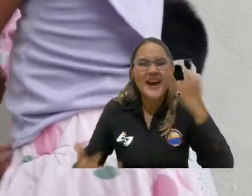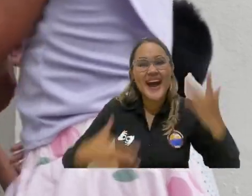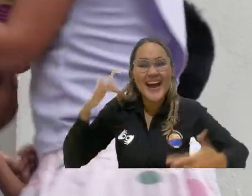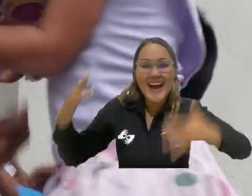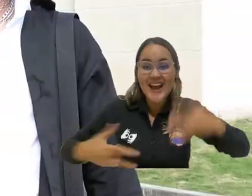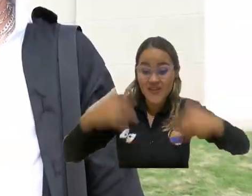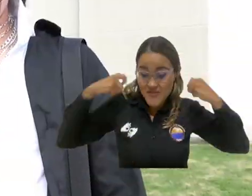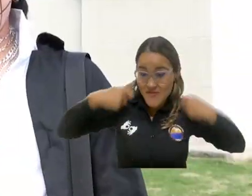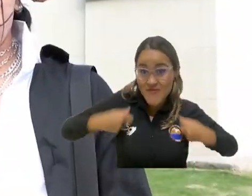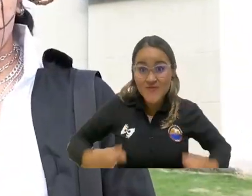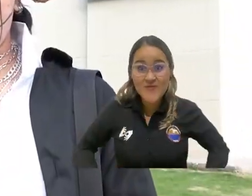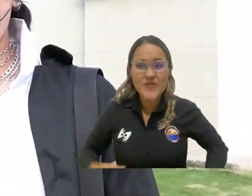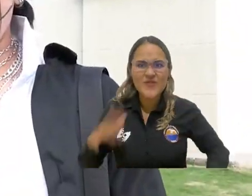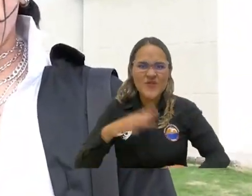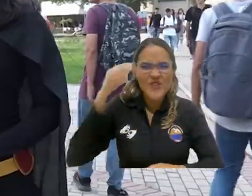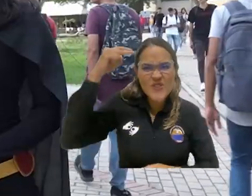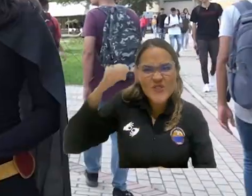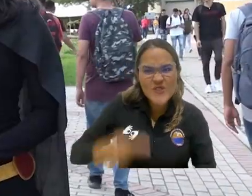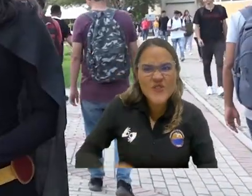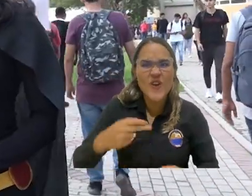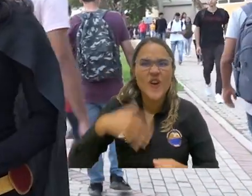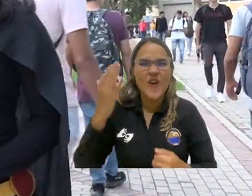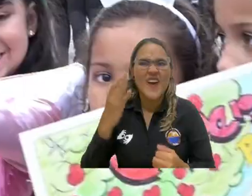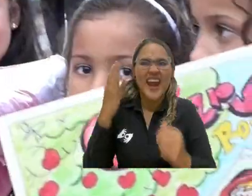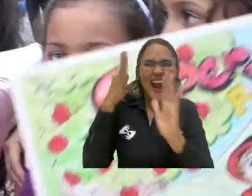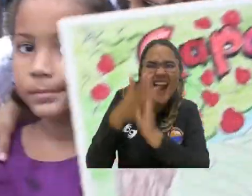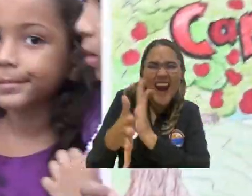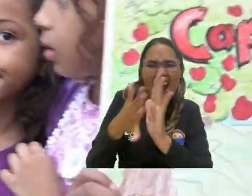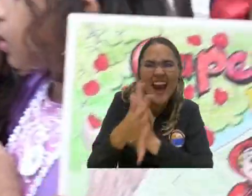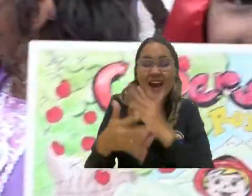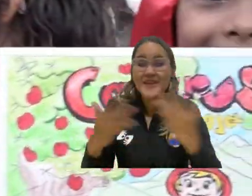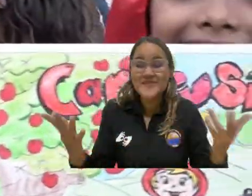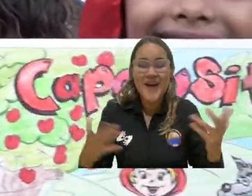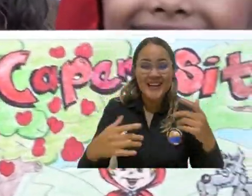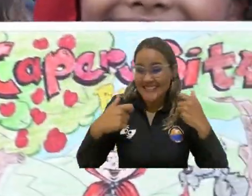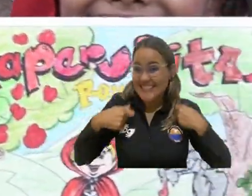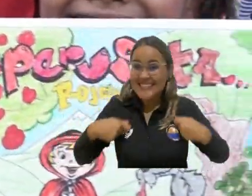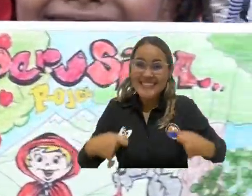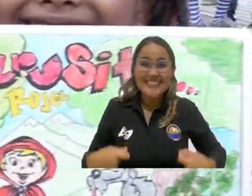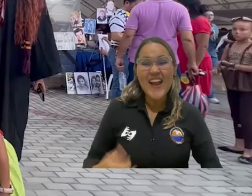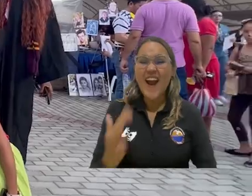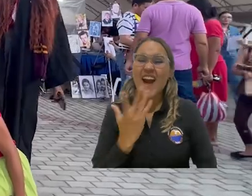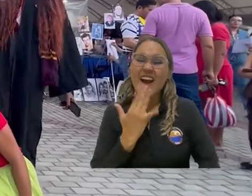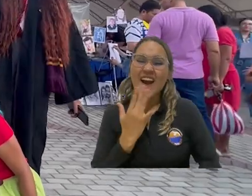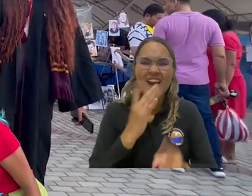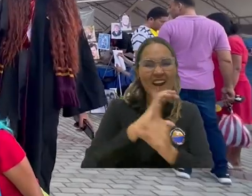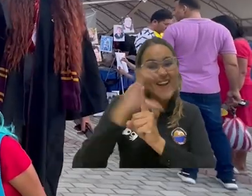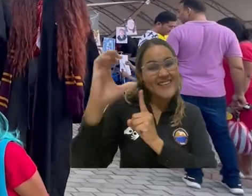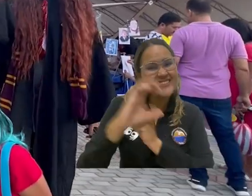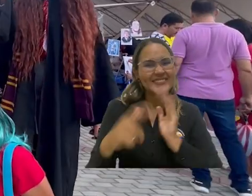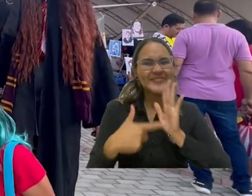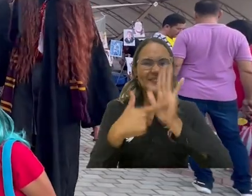disfrazos de sus libros e historias favoritos. Toda una fiesta de las letras llena de color y cultura.